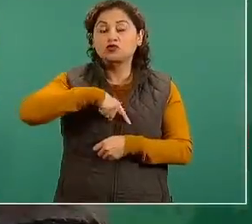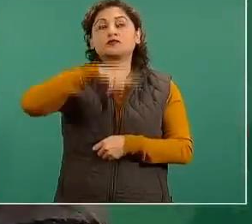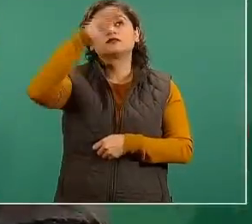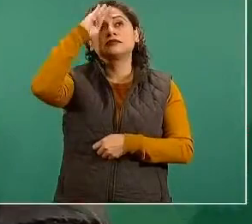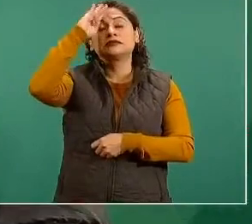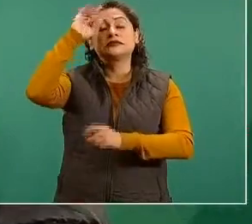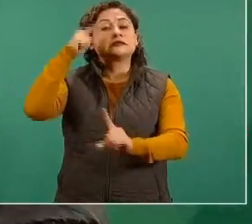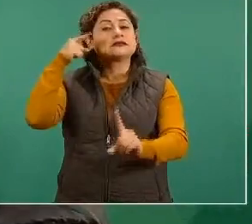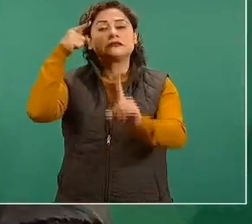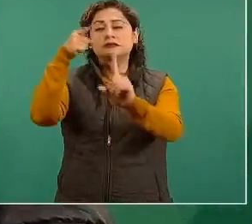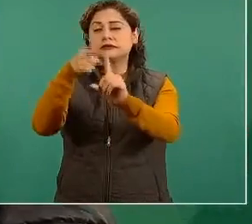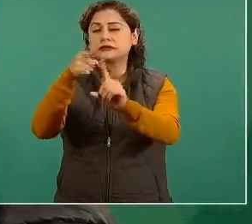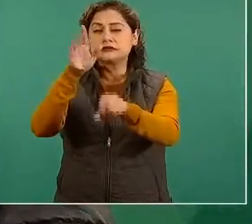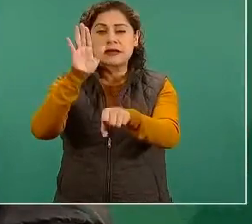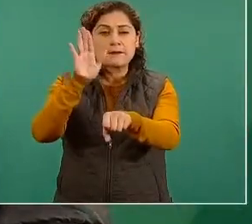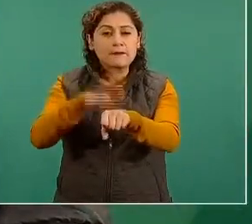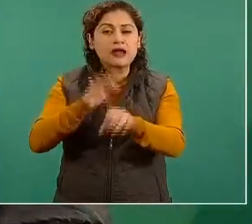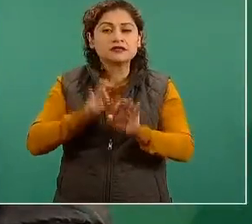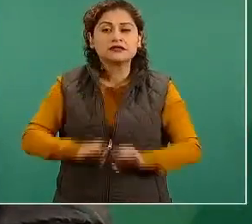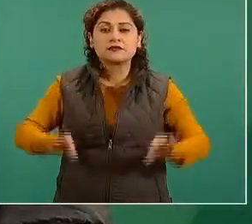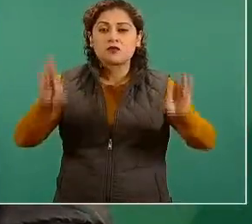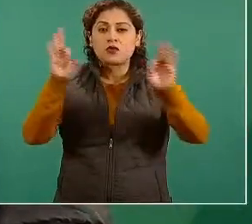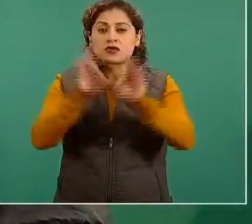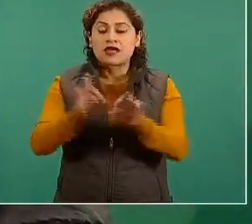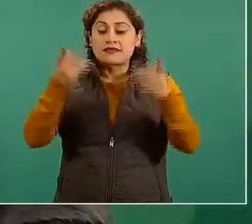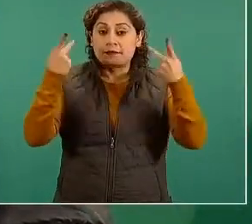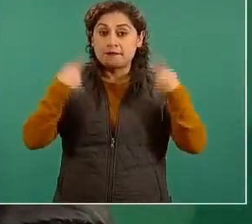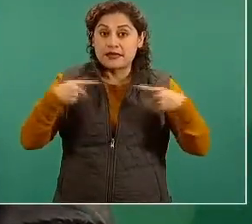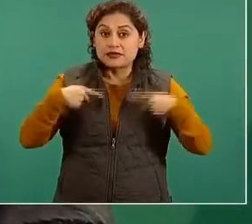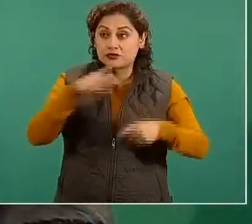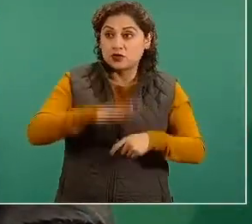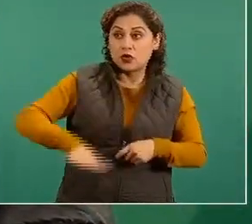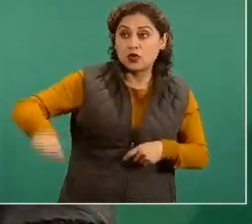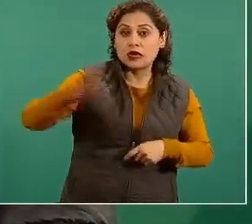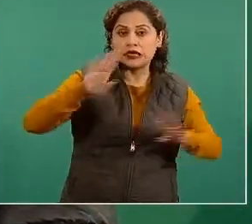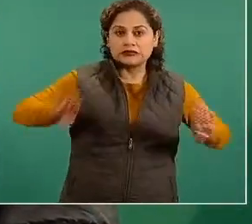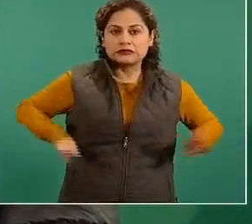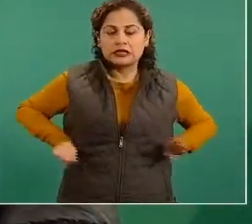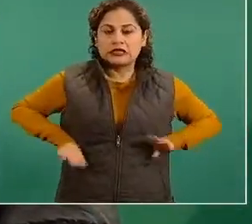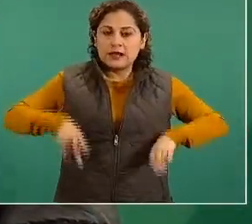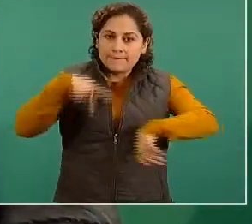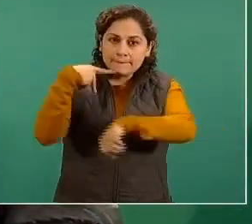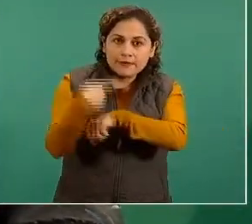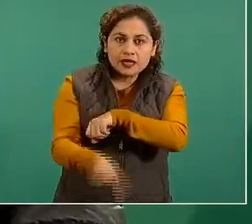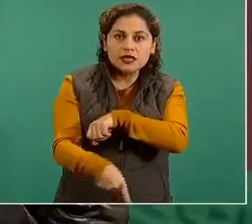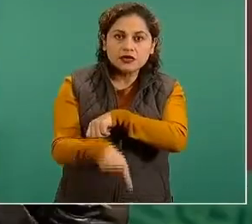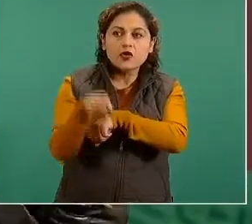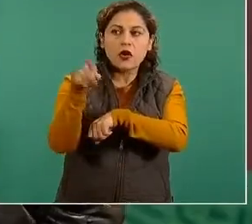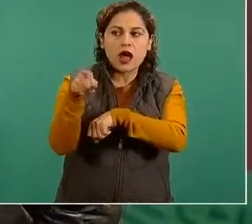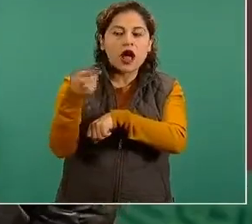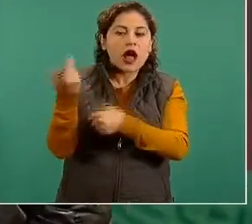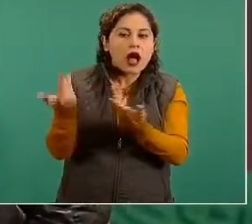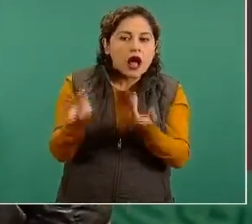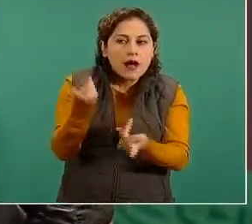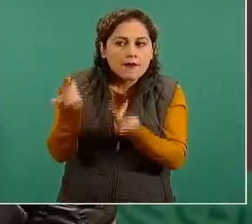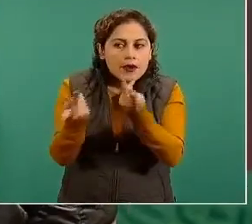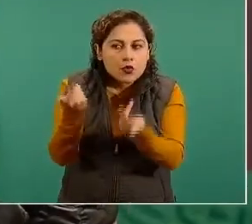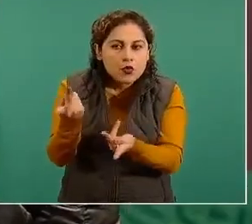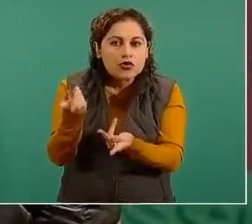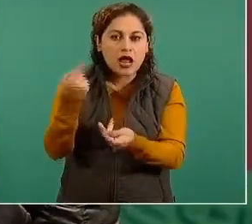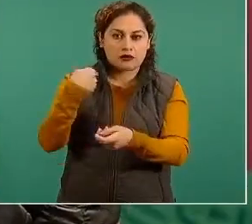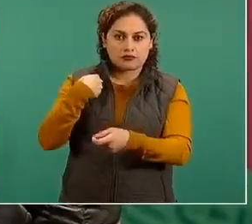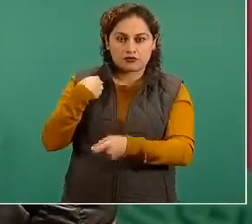alguna condición de salud que les pudiera generar un cuadro grave y que además si en esa casa que se visita